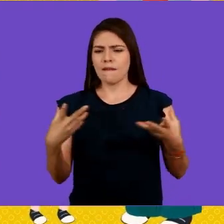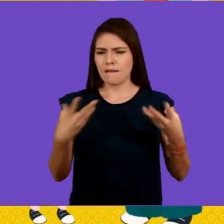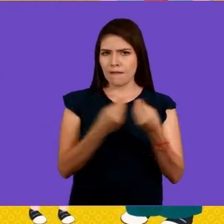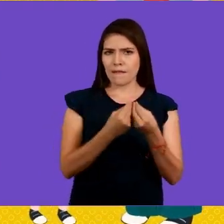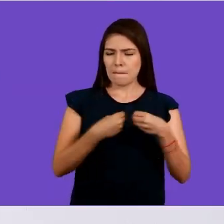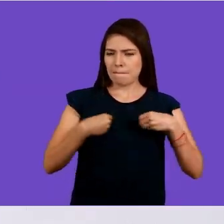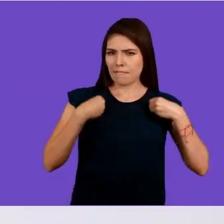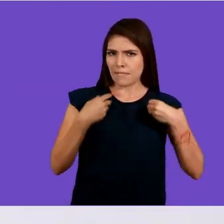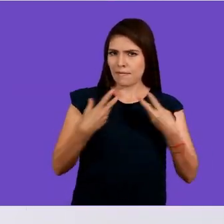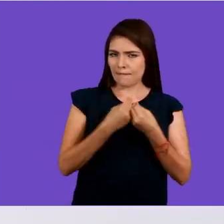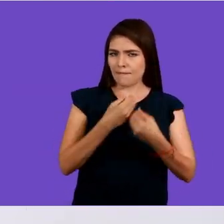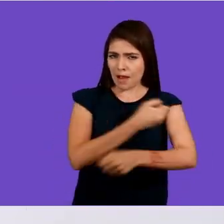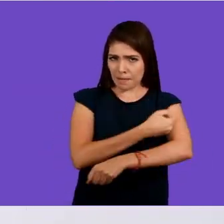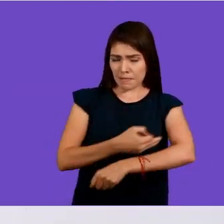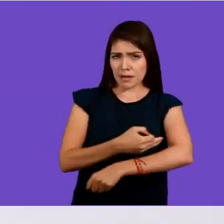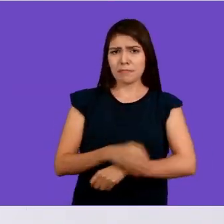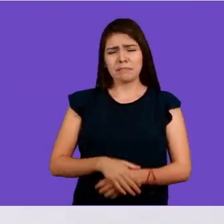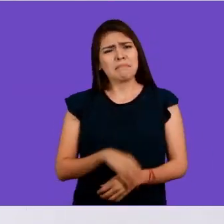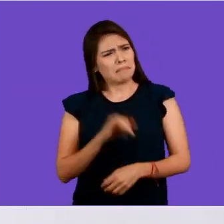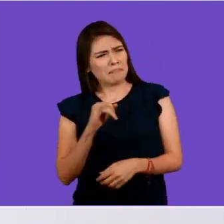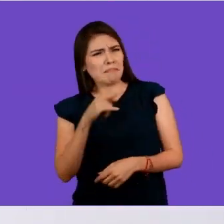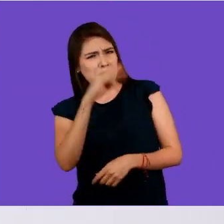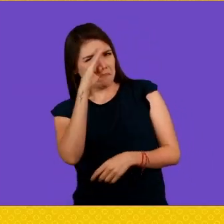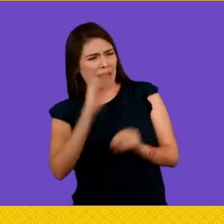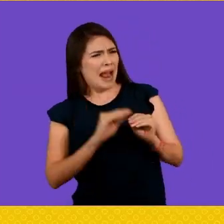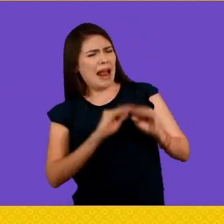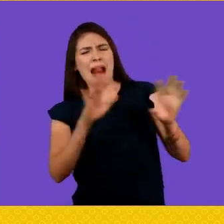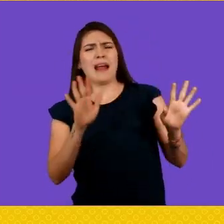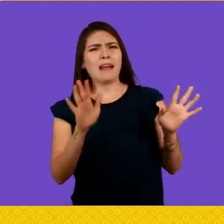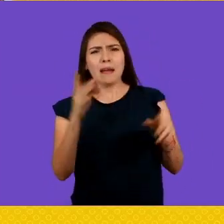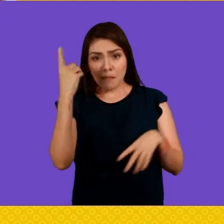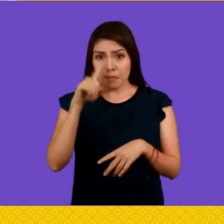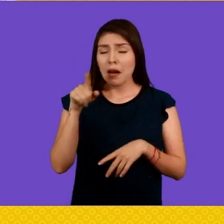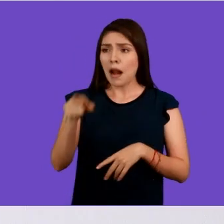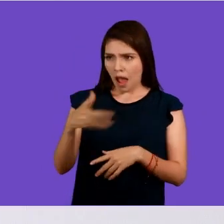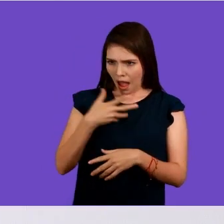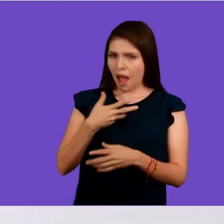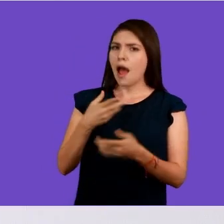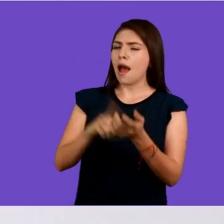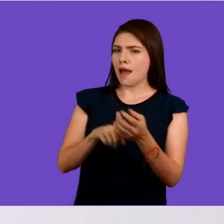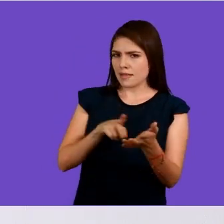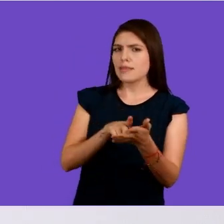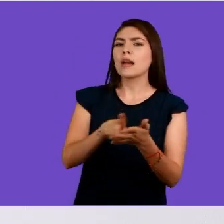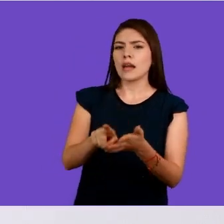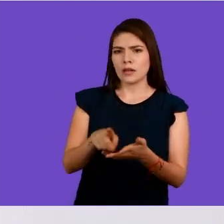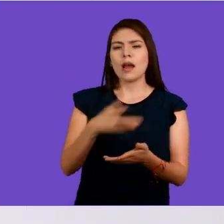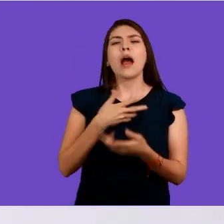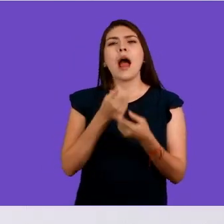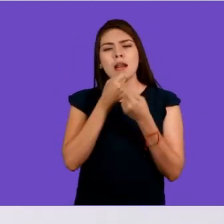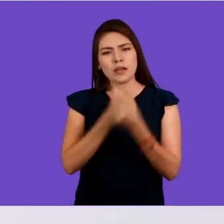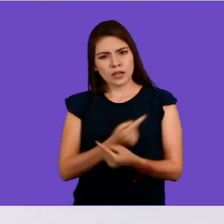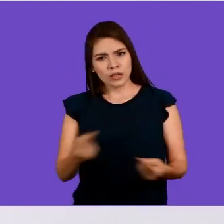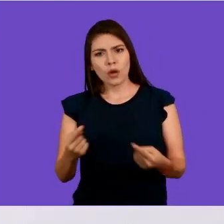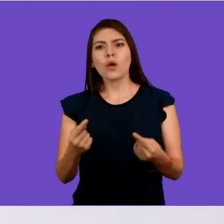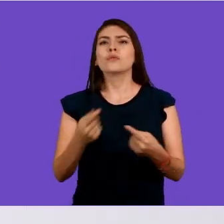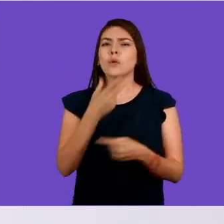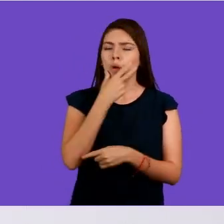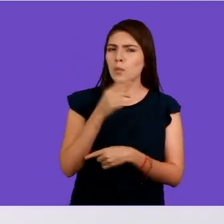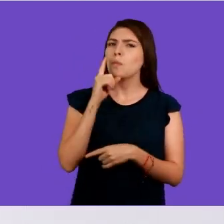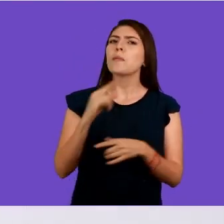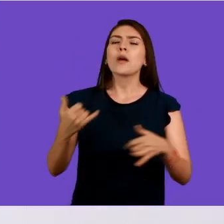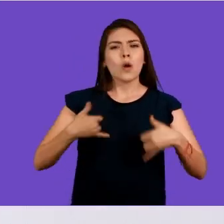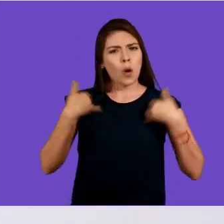Así es, suena obvio, ¿no? Pero poder vivir con tu familia es un derecho que tenemos con los niños, niñas y